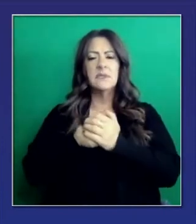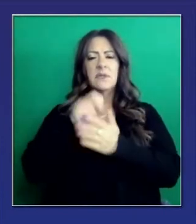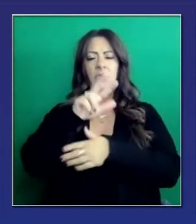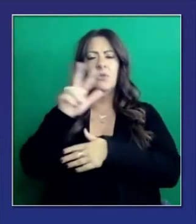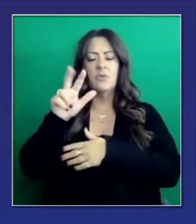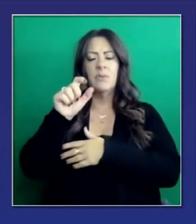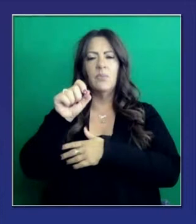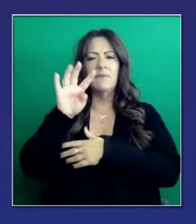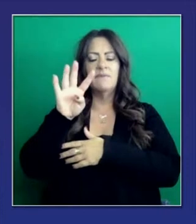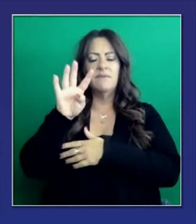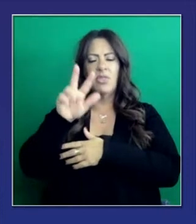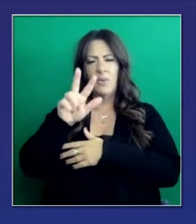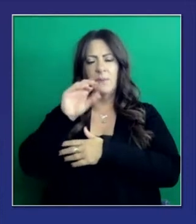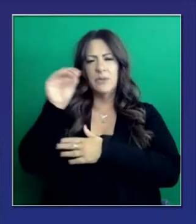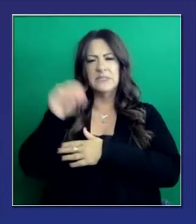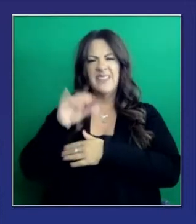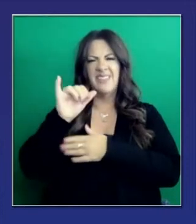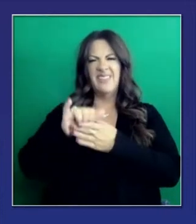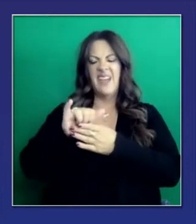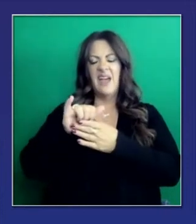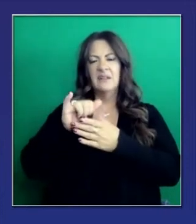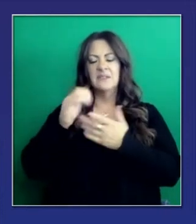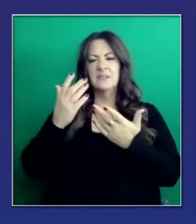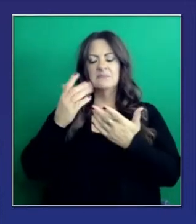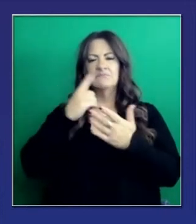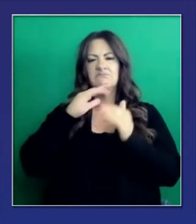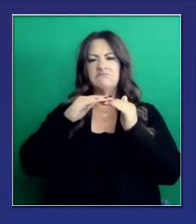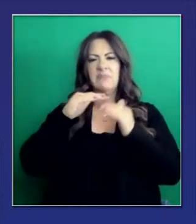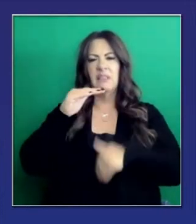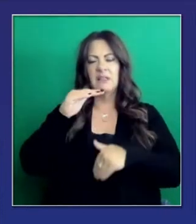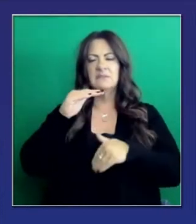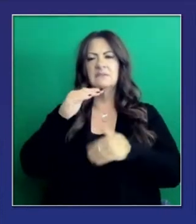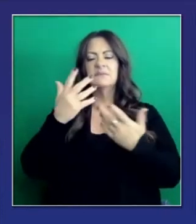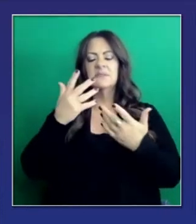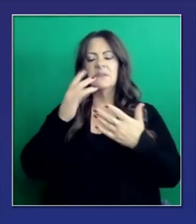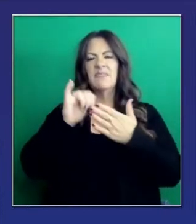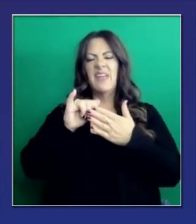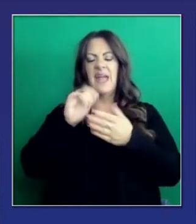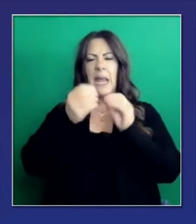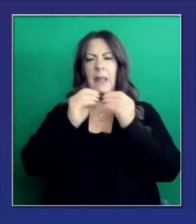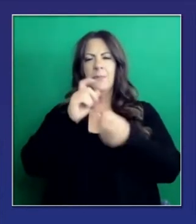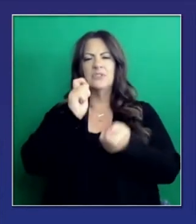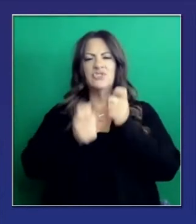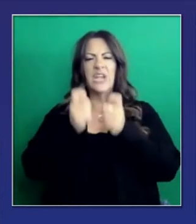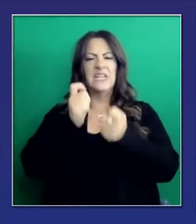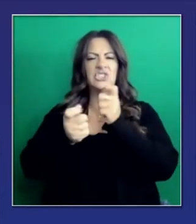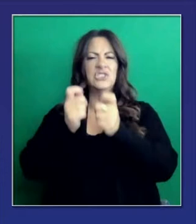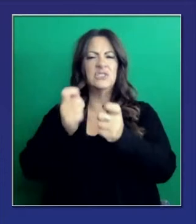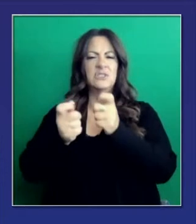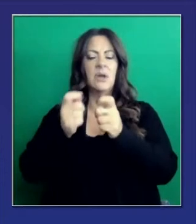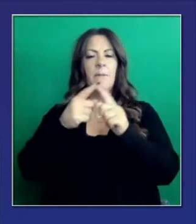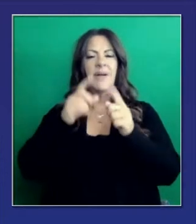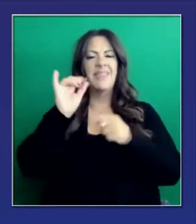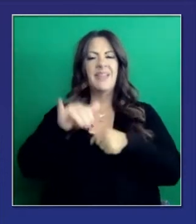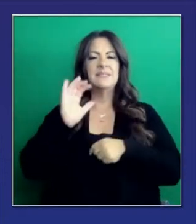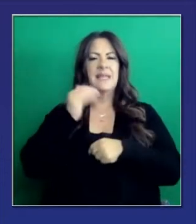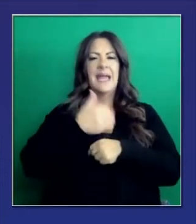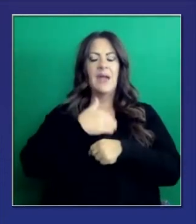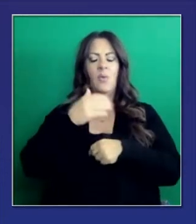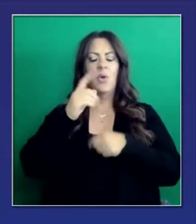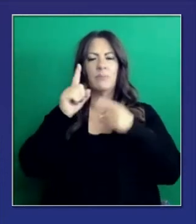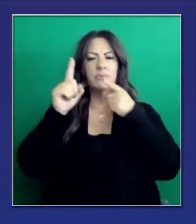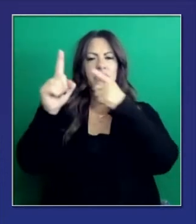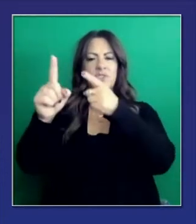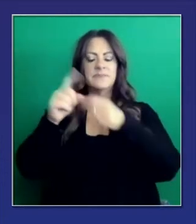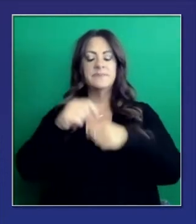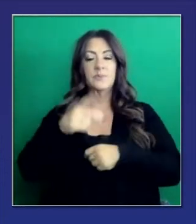el 21 de febrero. Una vez más, son variables que están cambiando constantemente, pero estas son las proyecciones y como pueden ver que en el